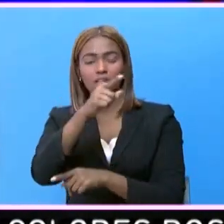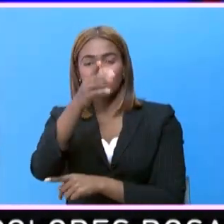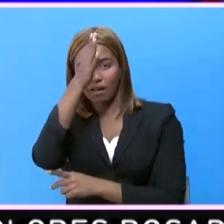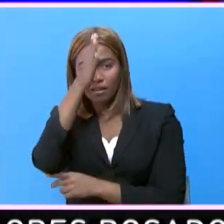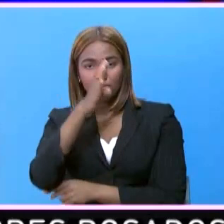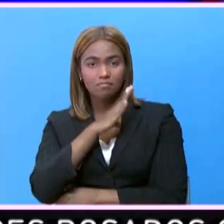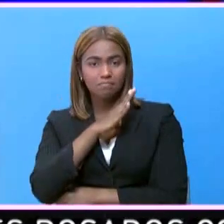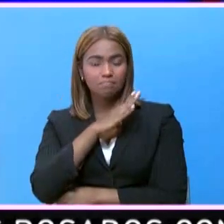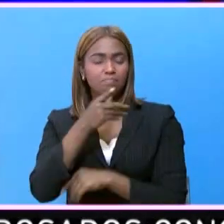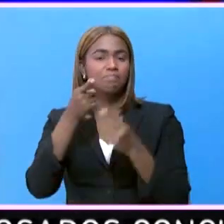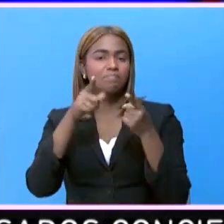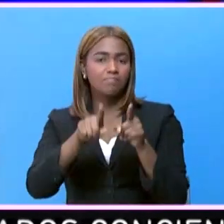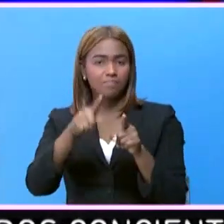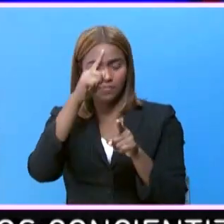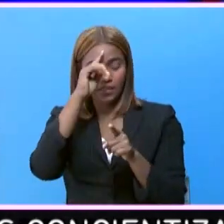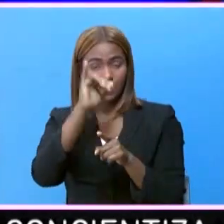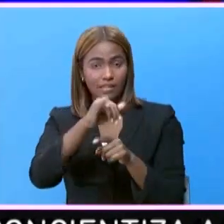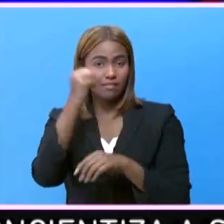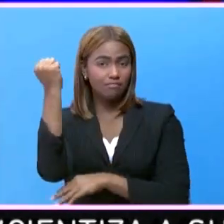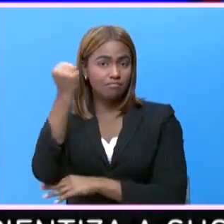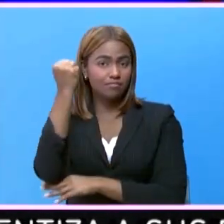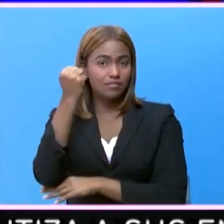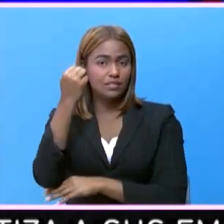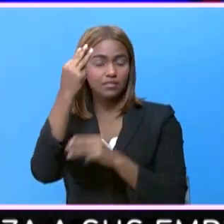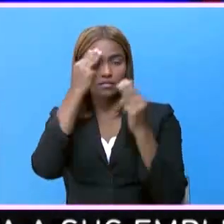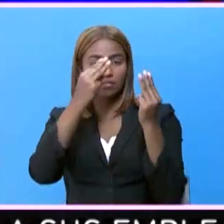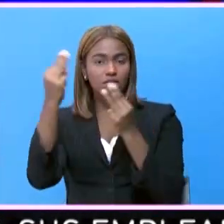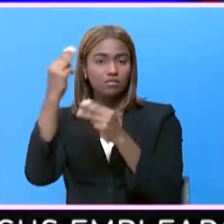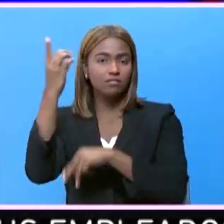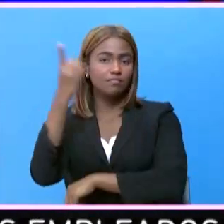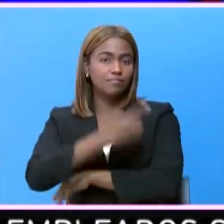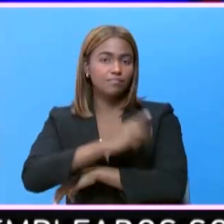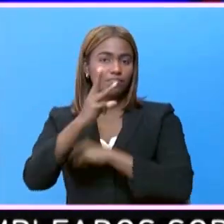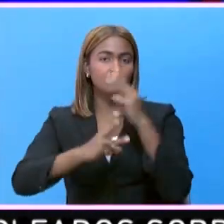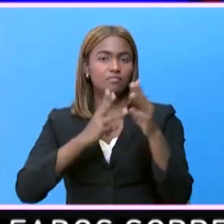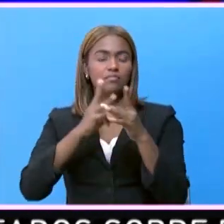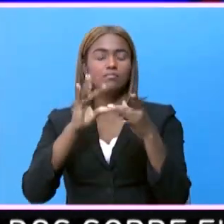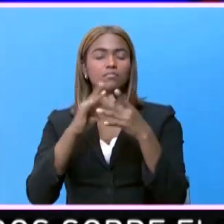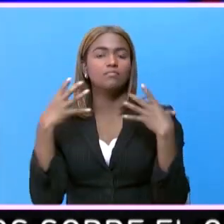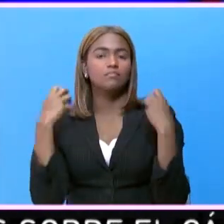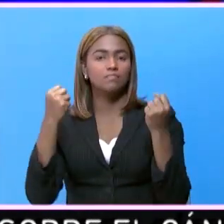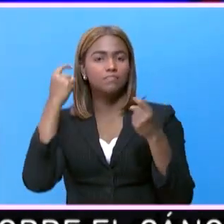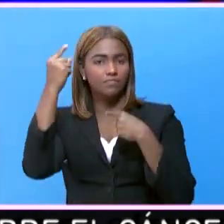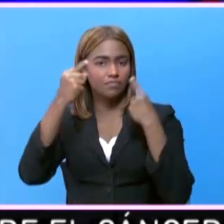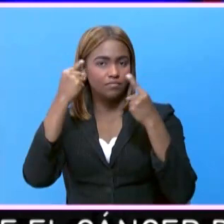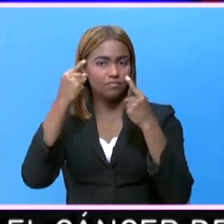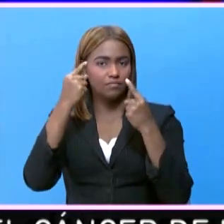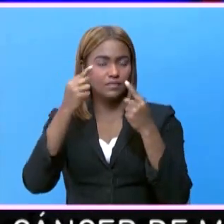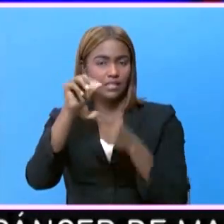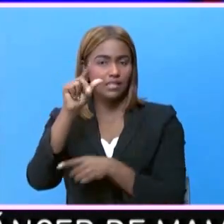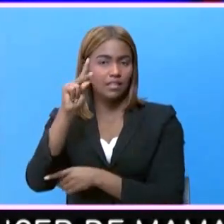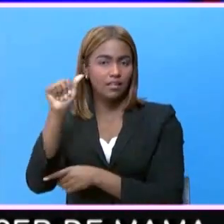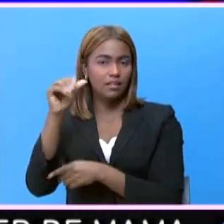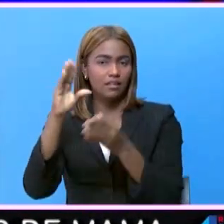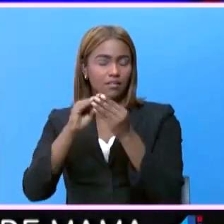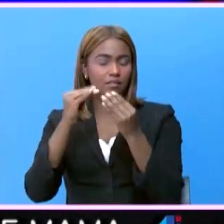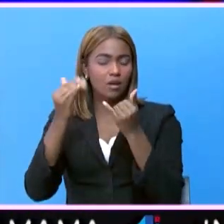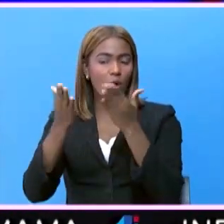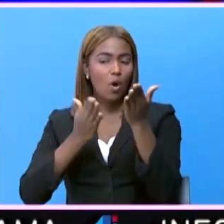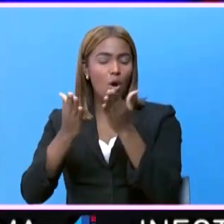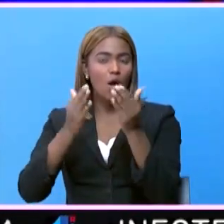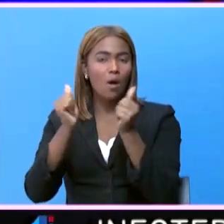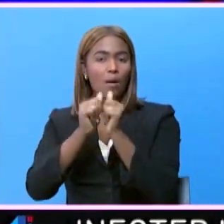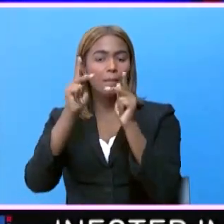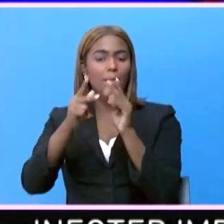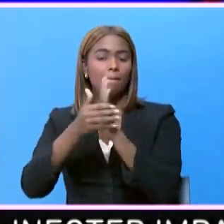masculino. A propósito de que este sábado se conmemora el Día Mundial de la Salud Mental, Agueda Solano conversó con